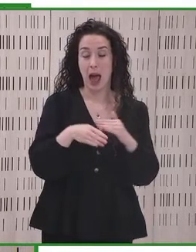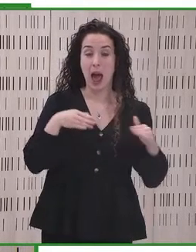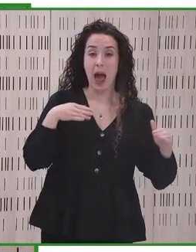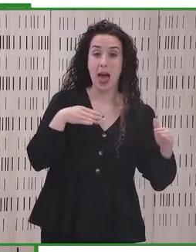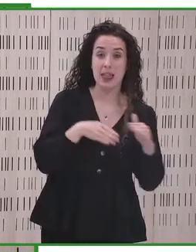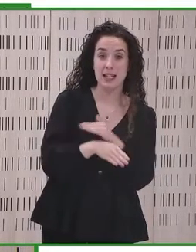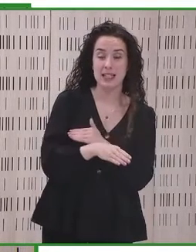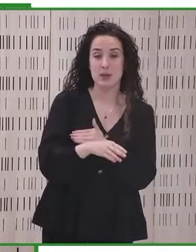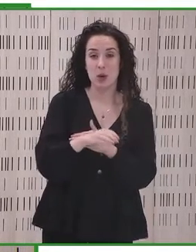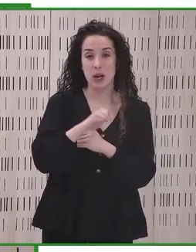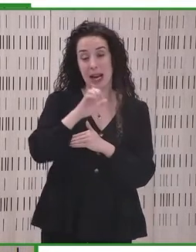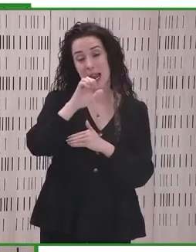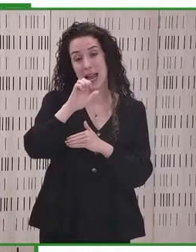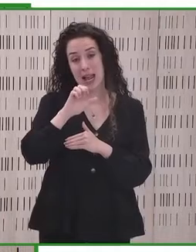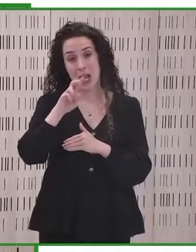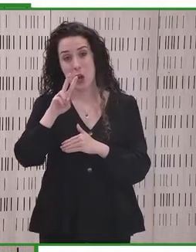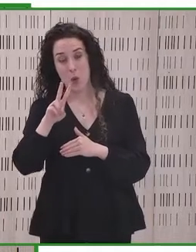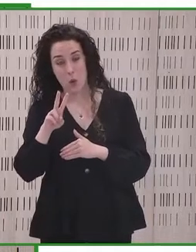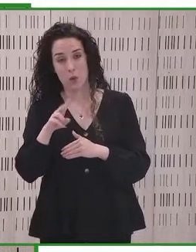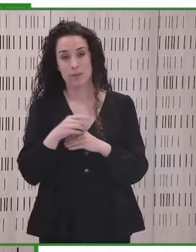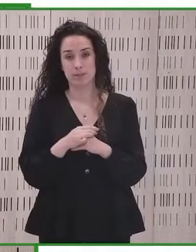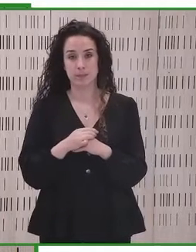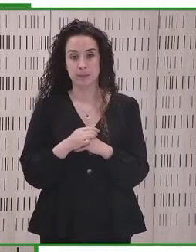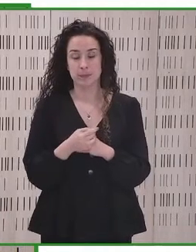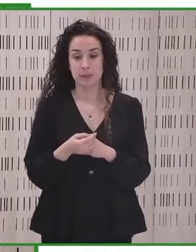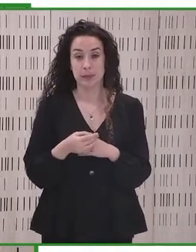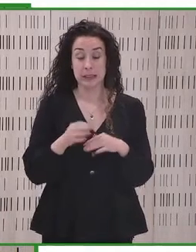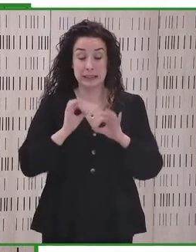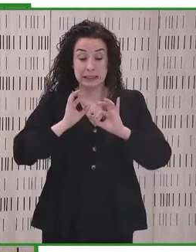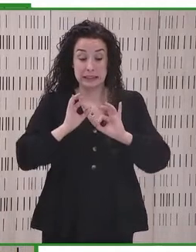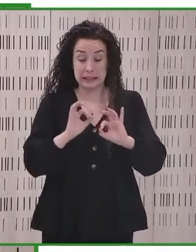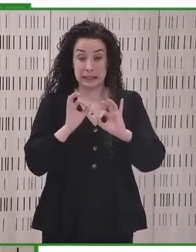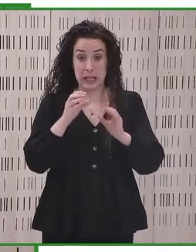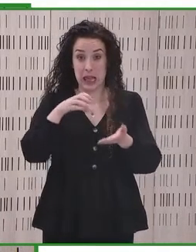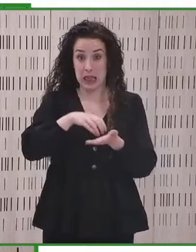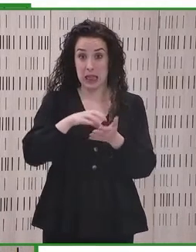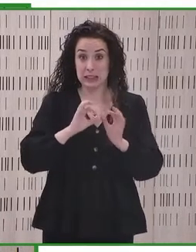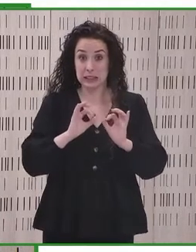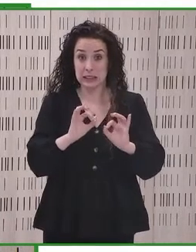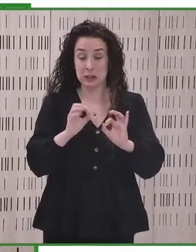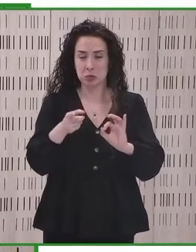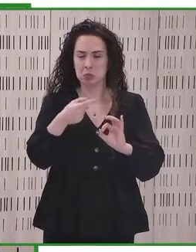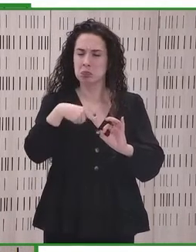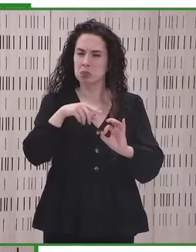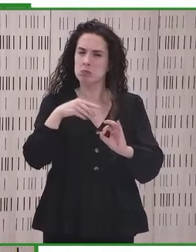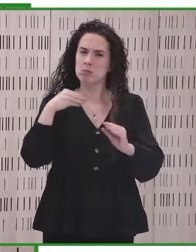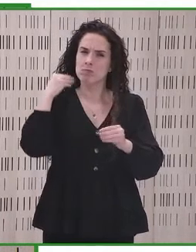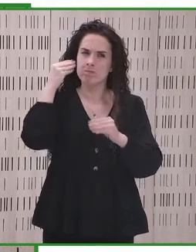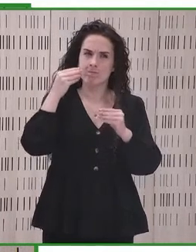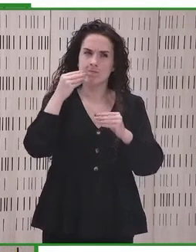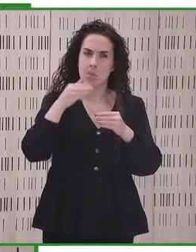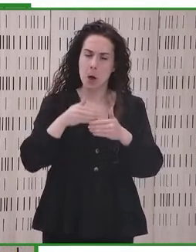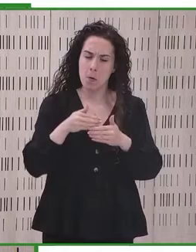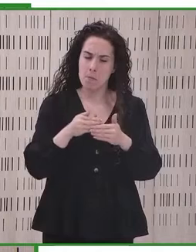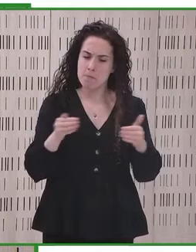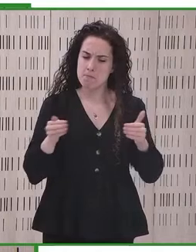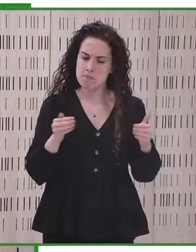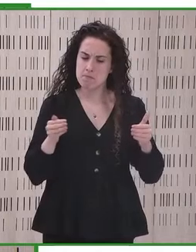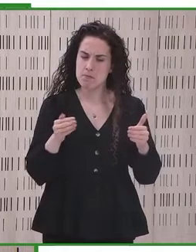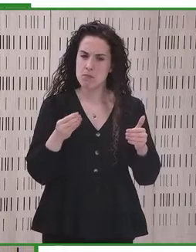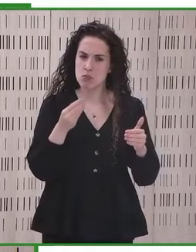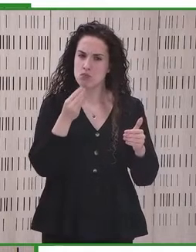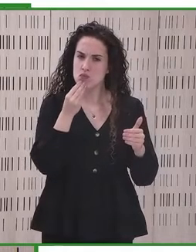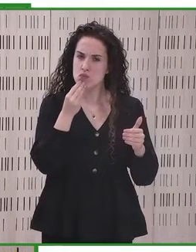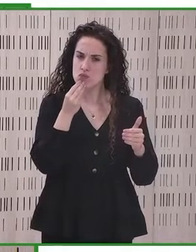específico que realmente puede ser un buen punto de partida para